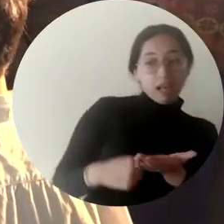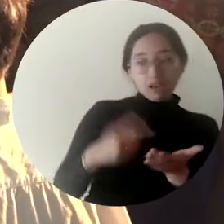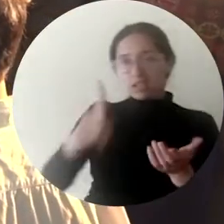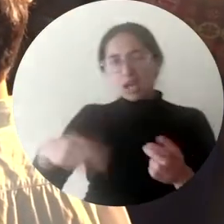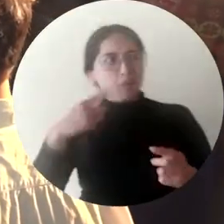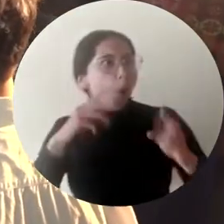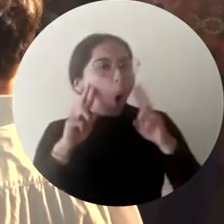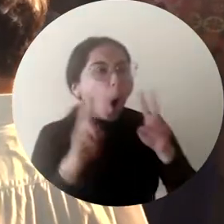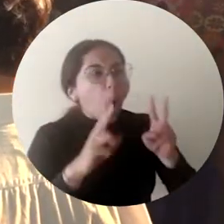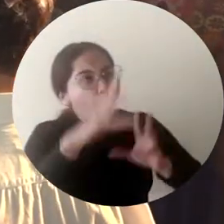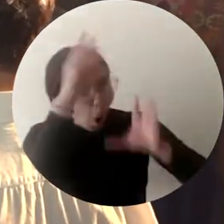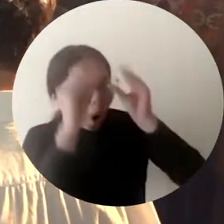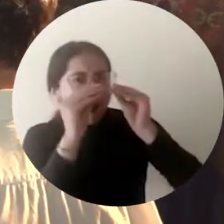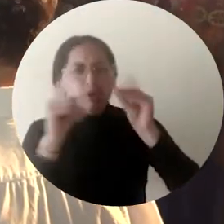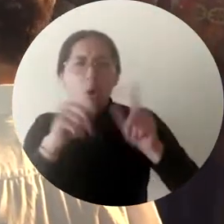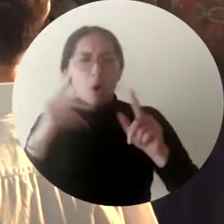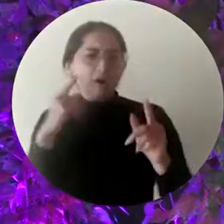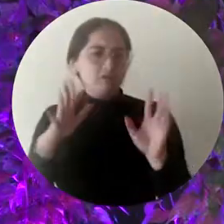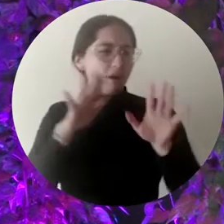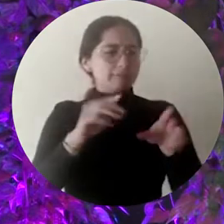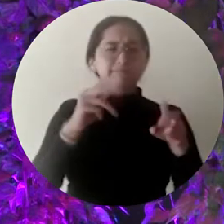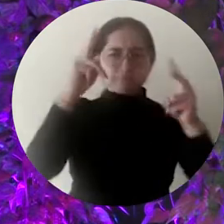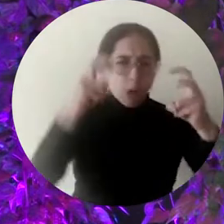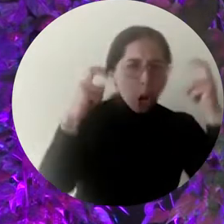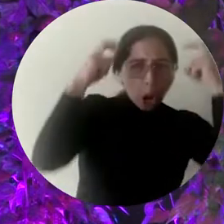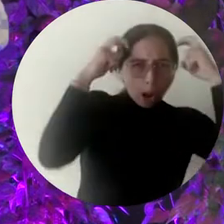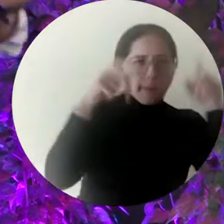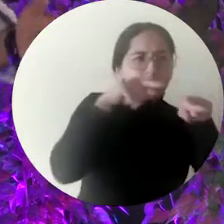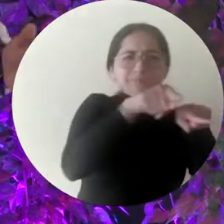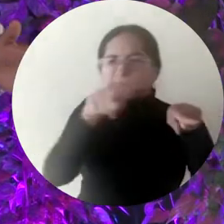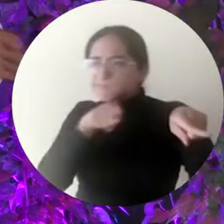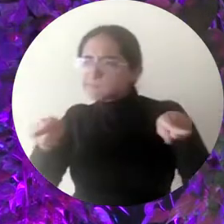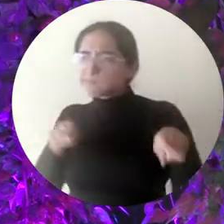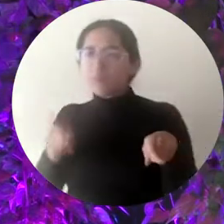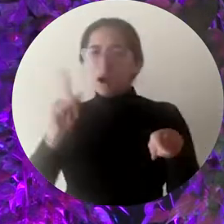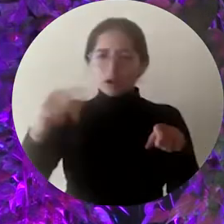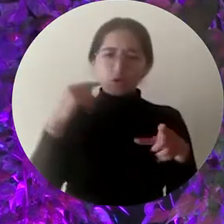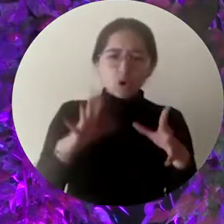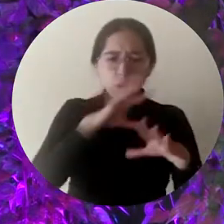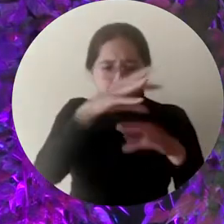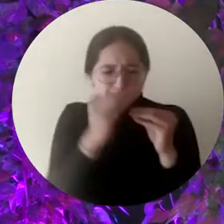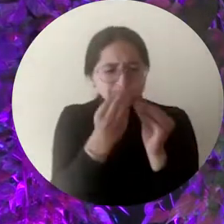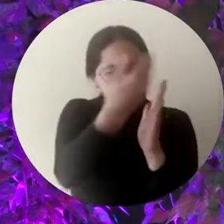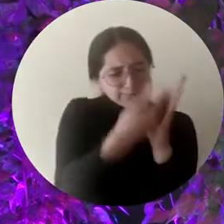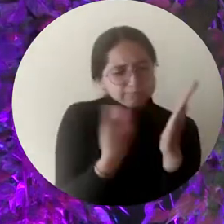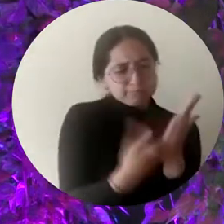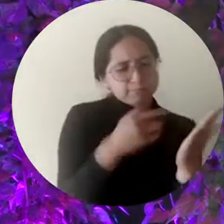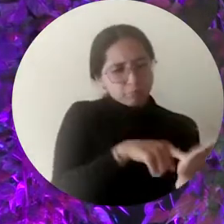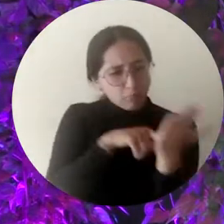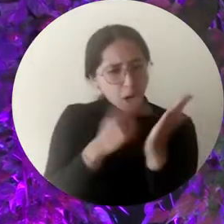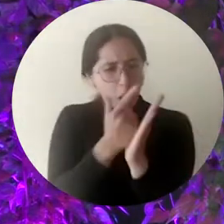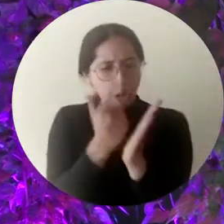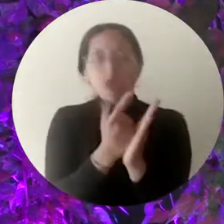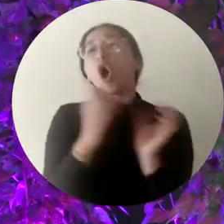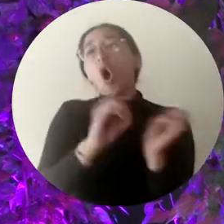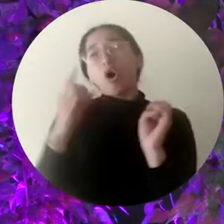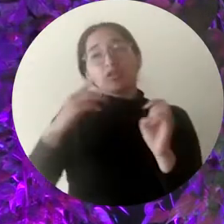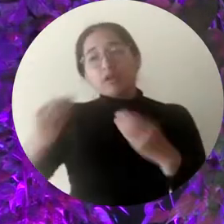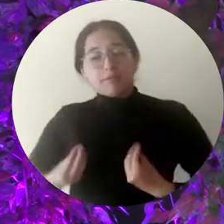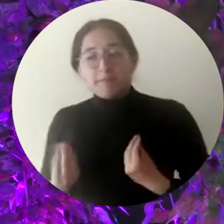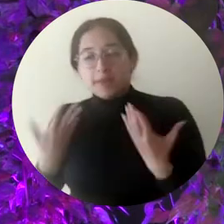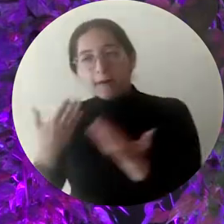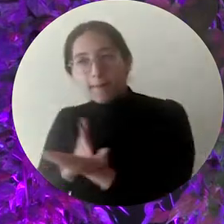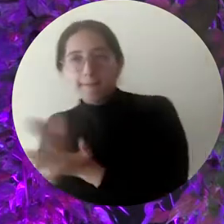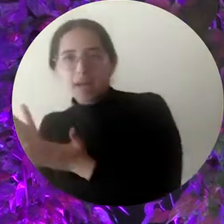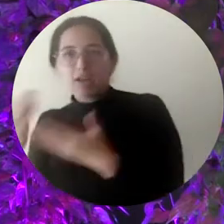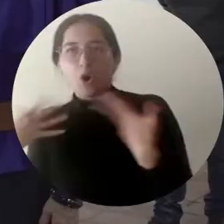entre conocimientos, algunos codificados o muertos en los libros y otros que se mantienen vivos a través de la palabra o de